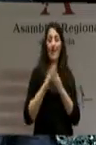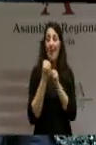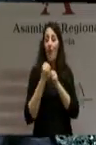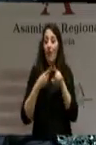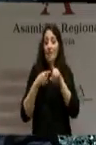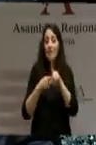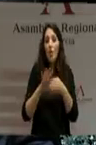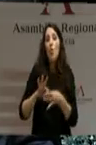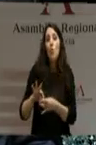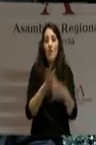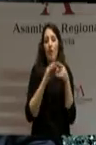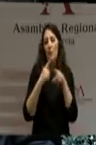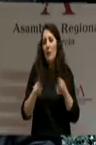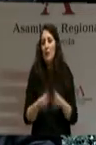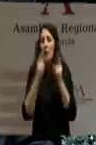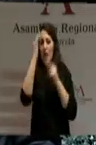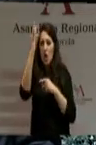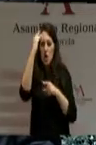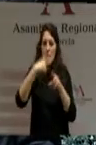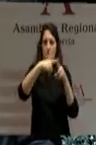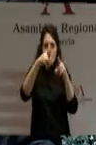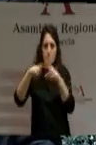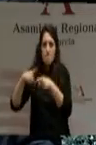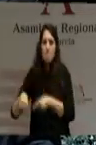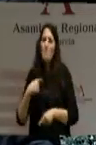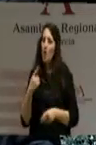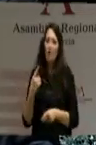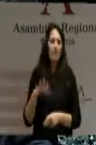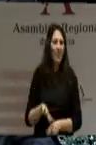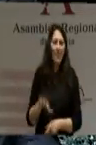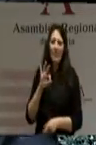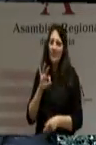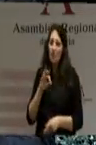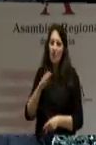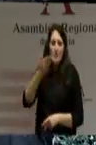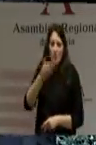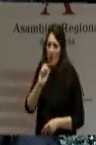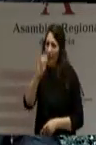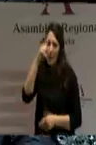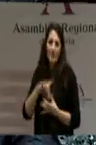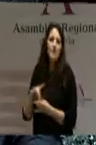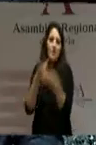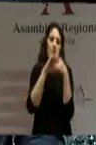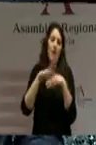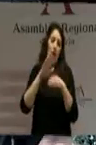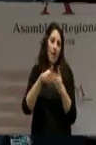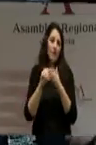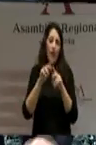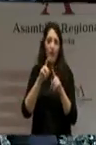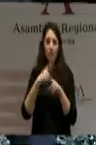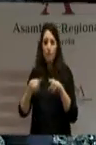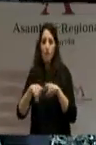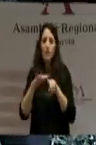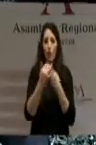diferencias ideológicas puede ser decisivo para superar nuestras dificultades. En los últimos